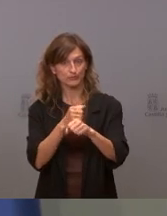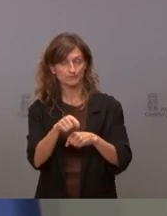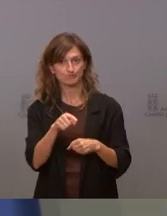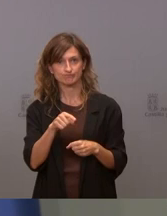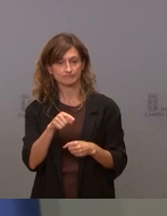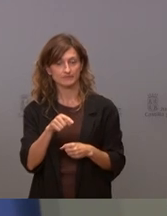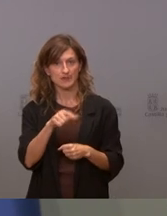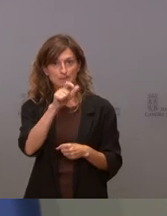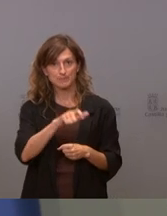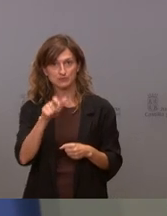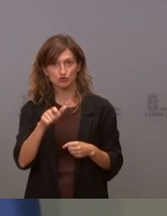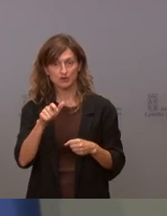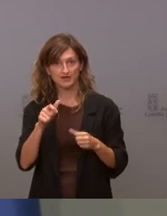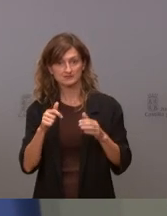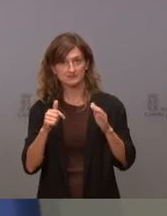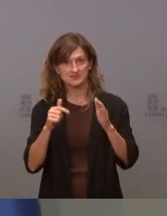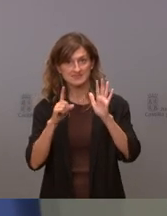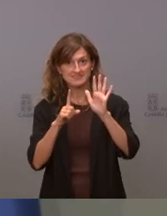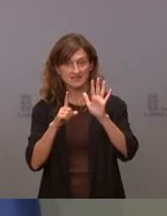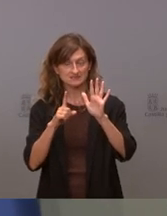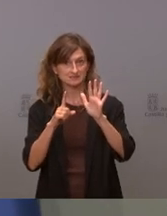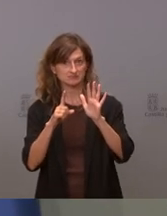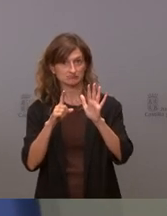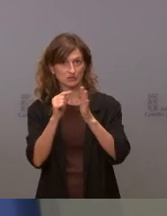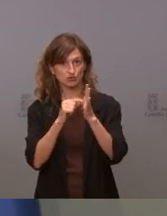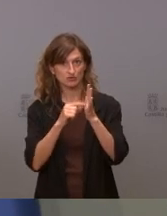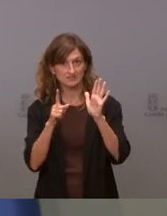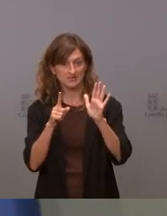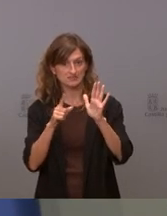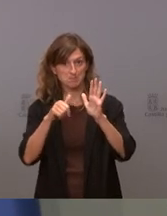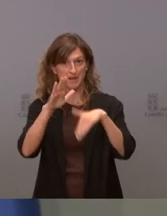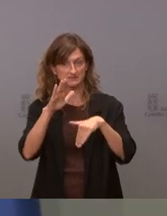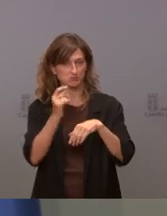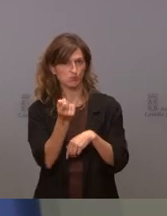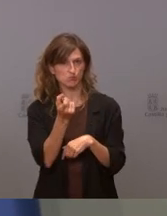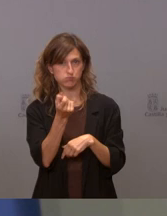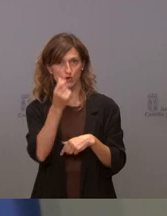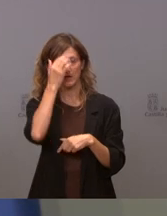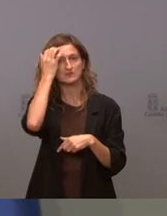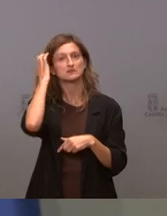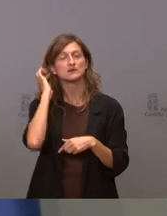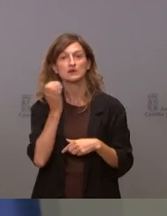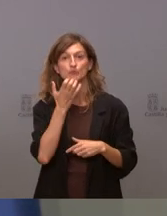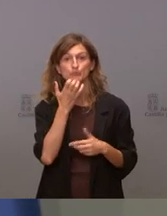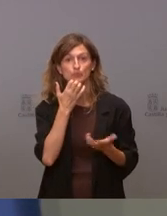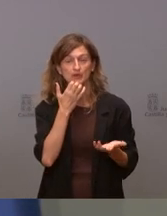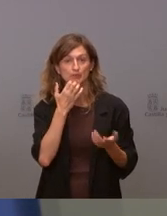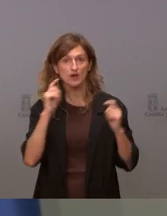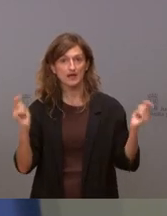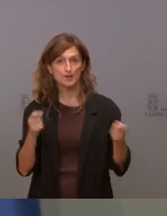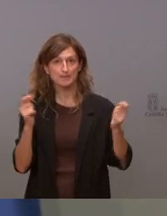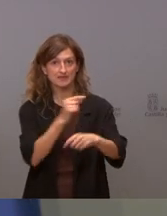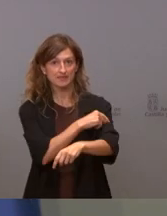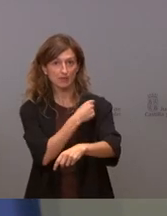Hay muy pocas personas que han superado un 6 de aprobación. Hay muy pocas personas cuya acción, como por ejemplo, la campaña de